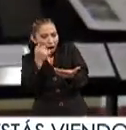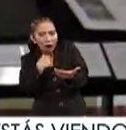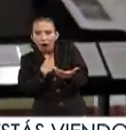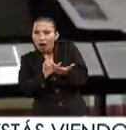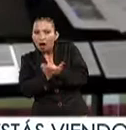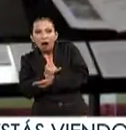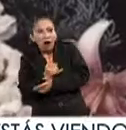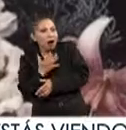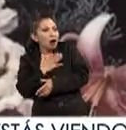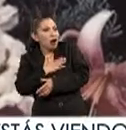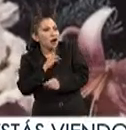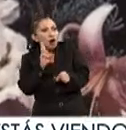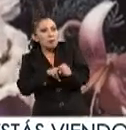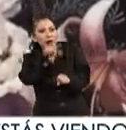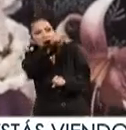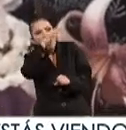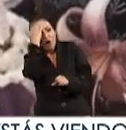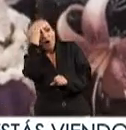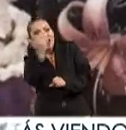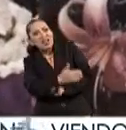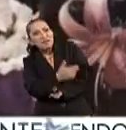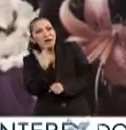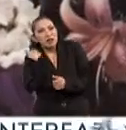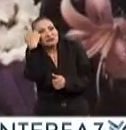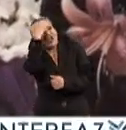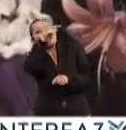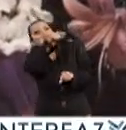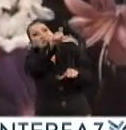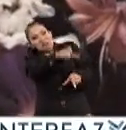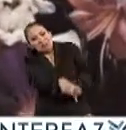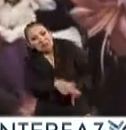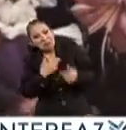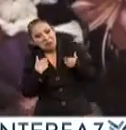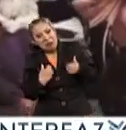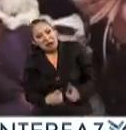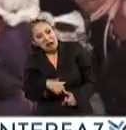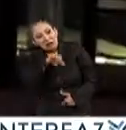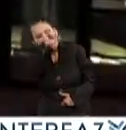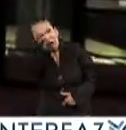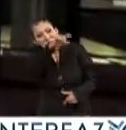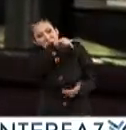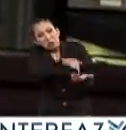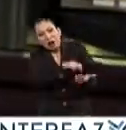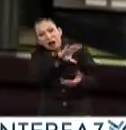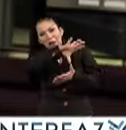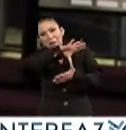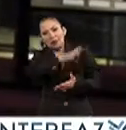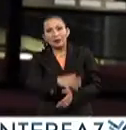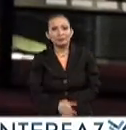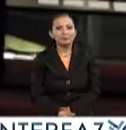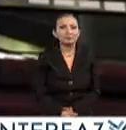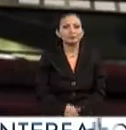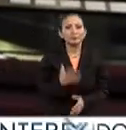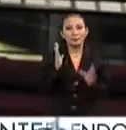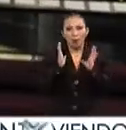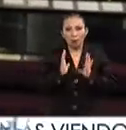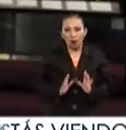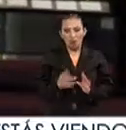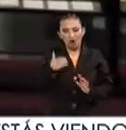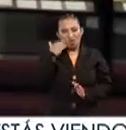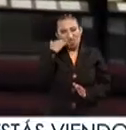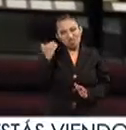definición de normalidad ante la extrañeza de aquellos habitantes de otras tierras. Los cuerpos